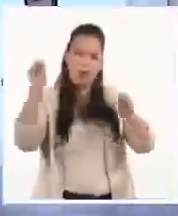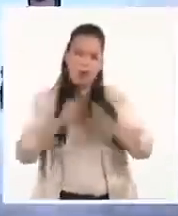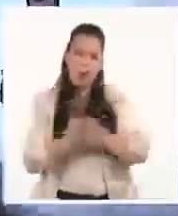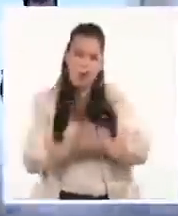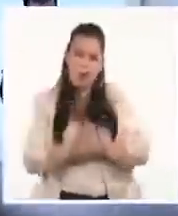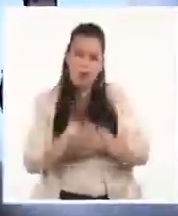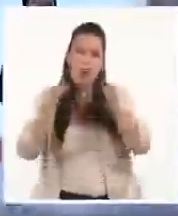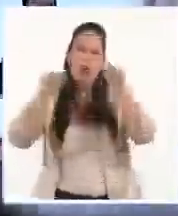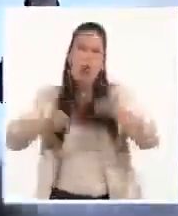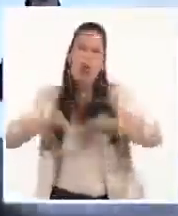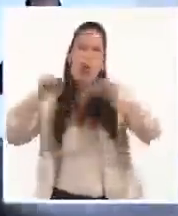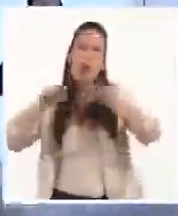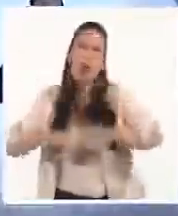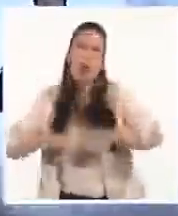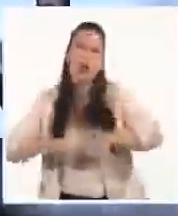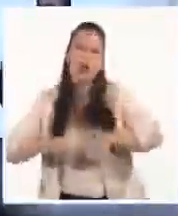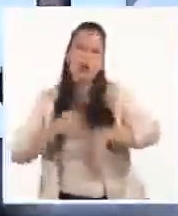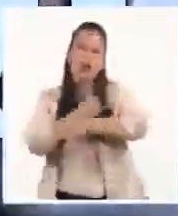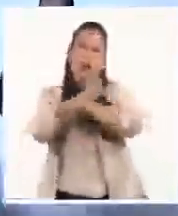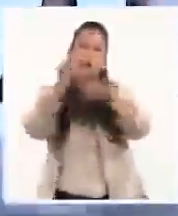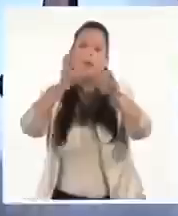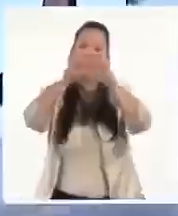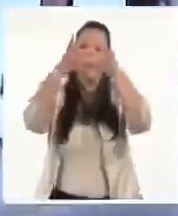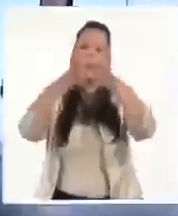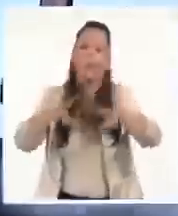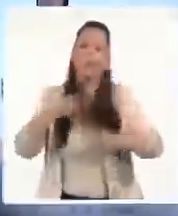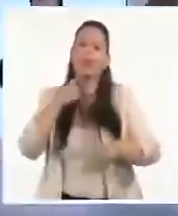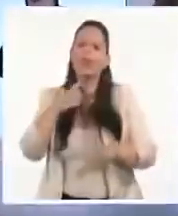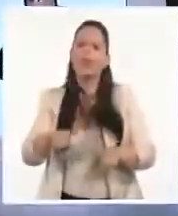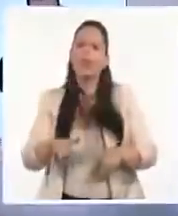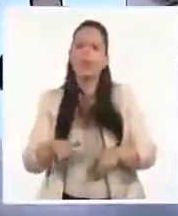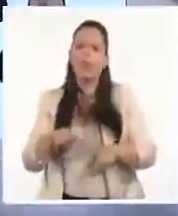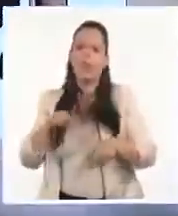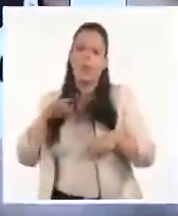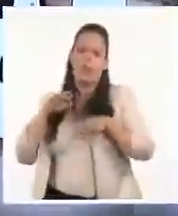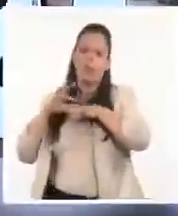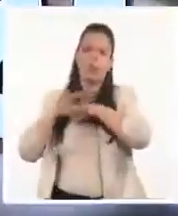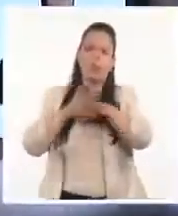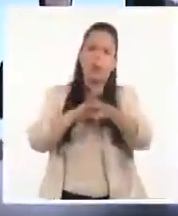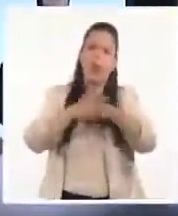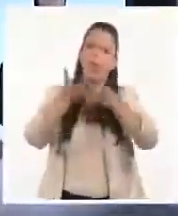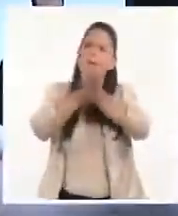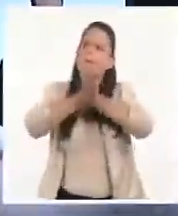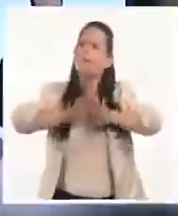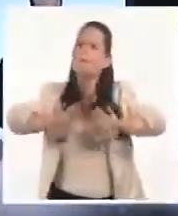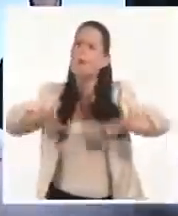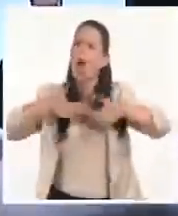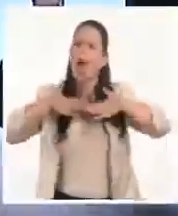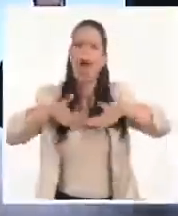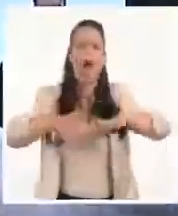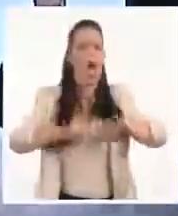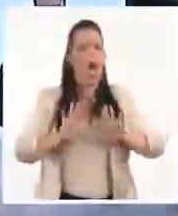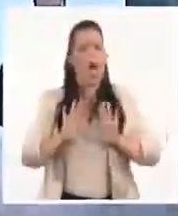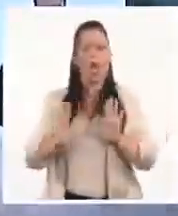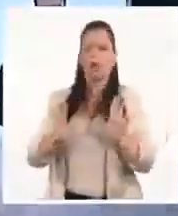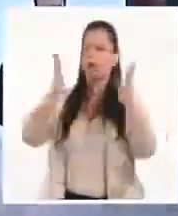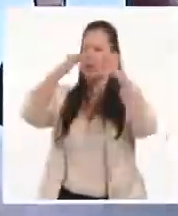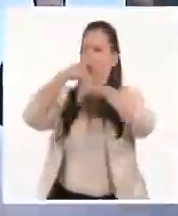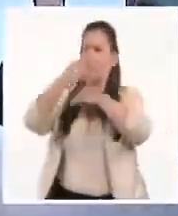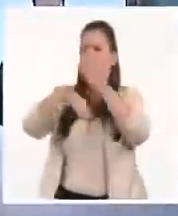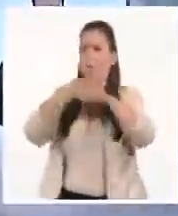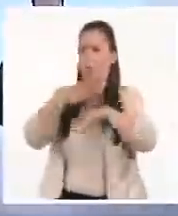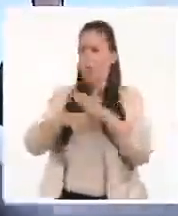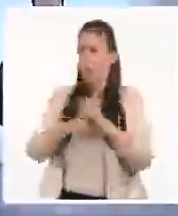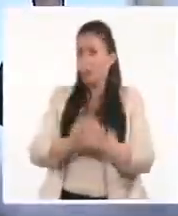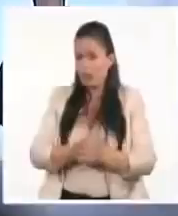fueron pacíficas. Buscamos información nosotros con fuentes oficiales para tener una idea de los actos, escuchen esto,